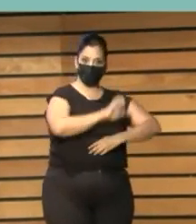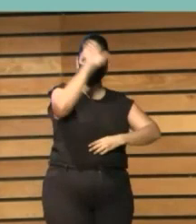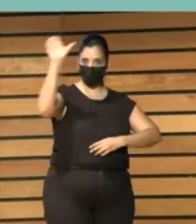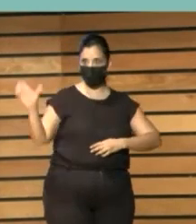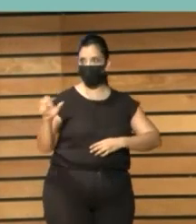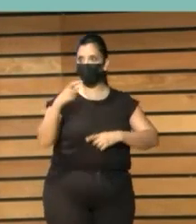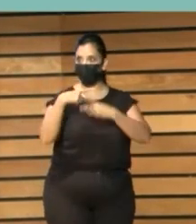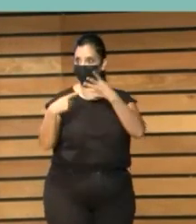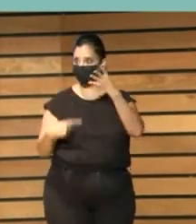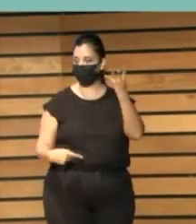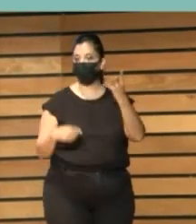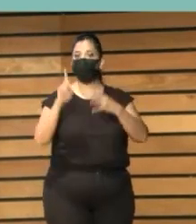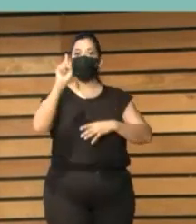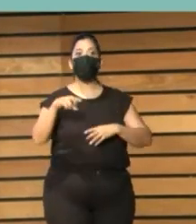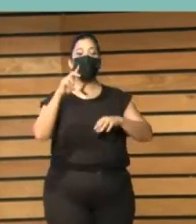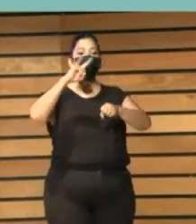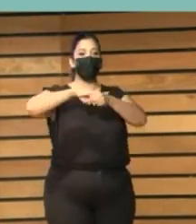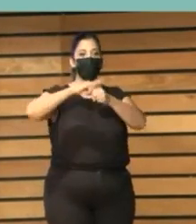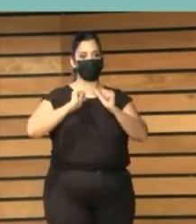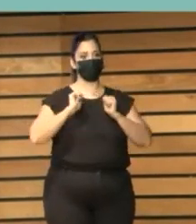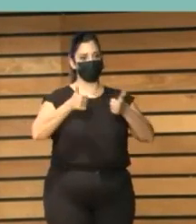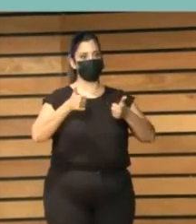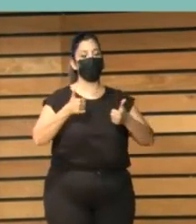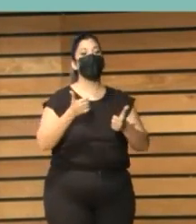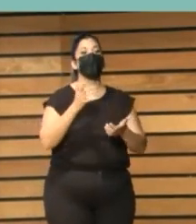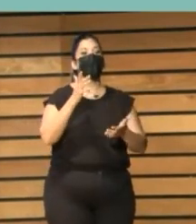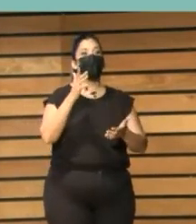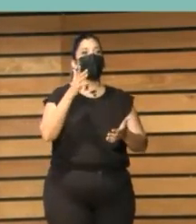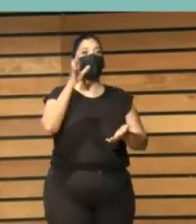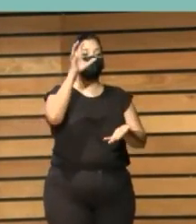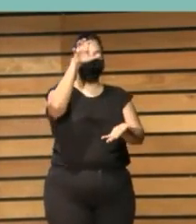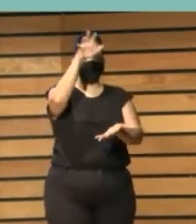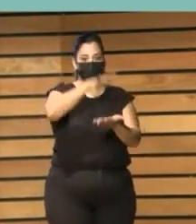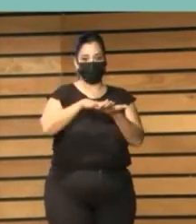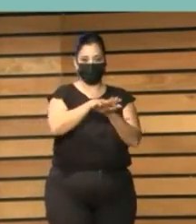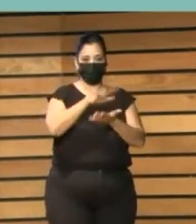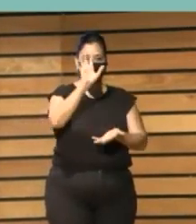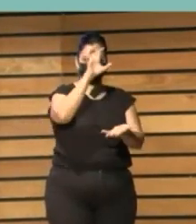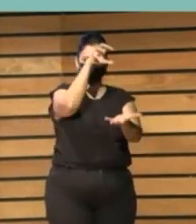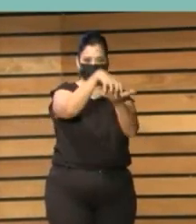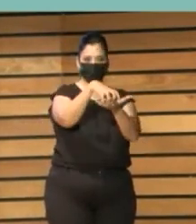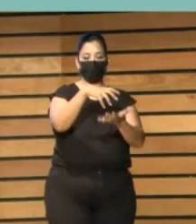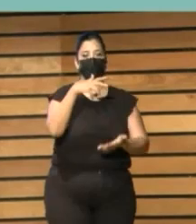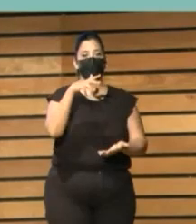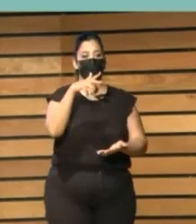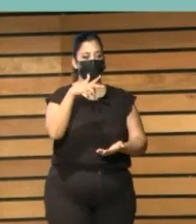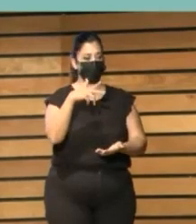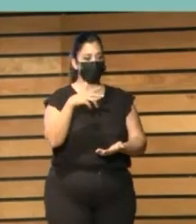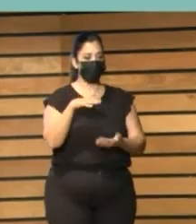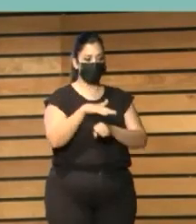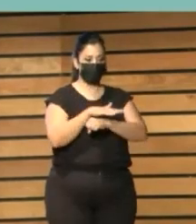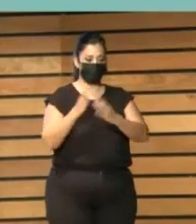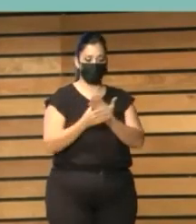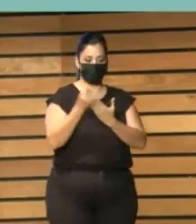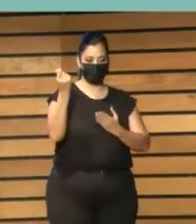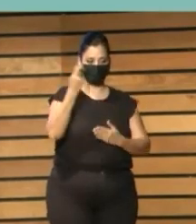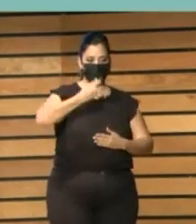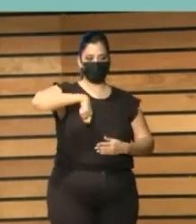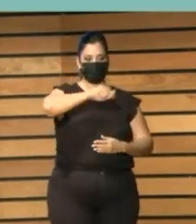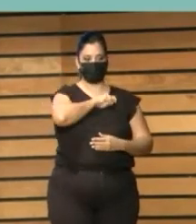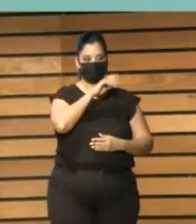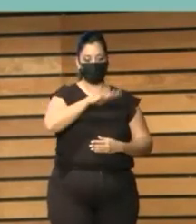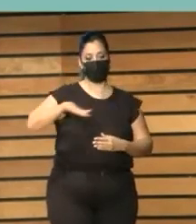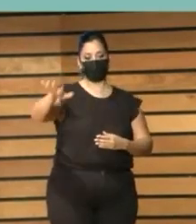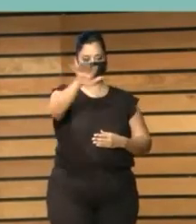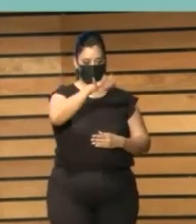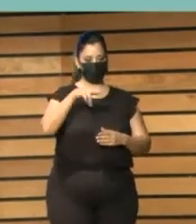Este próximo lunes lo presentaremos en la Federación Española de Municipios y Provincias. Vamos también a iniciar